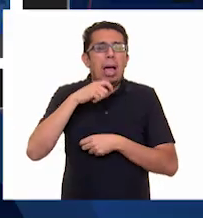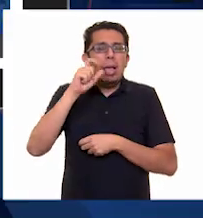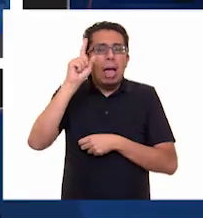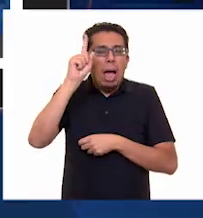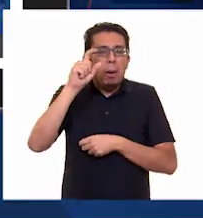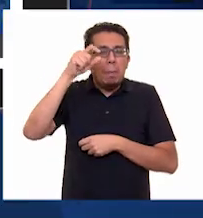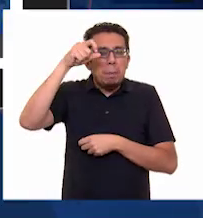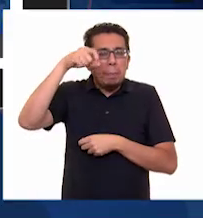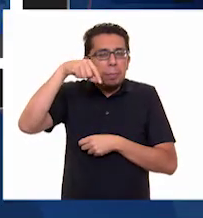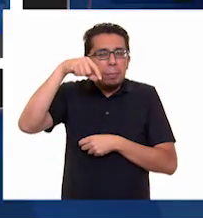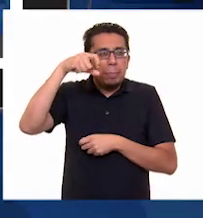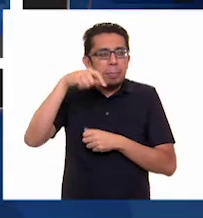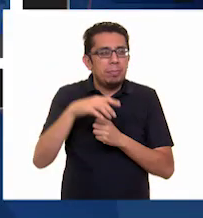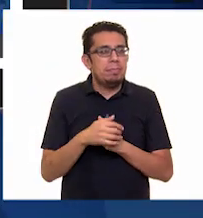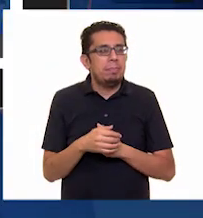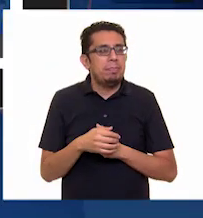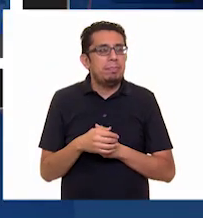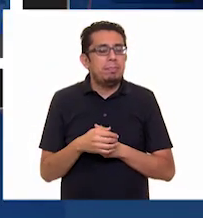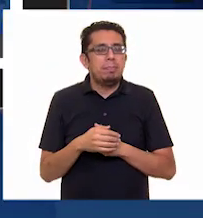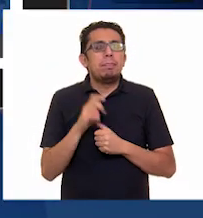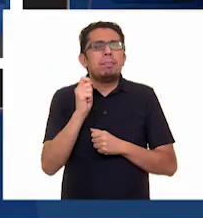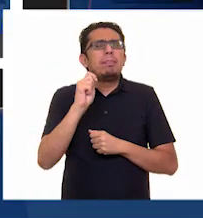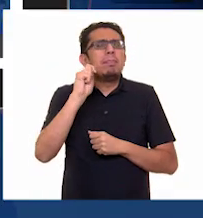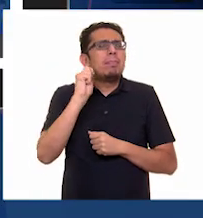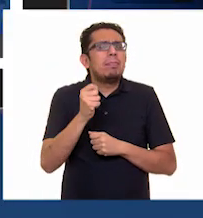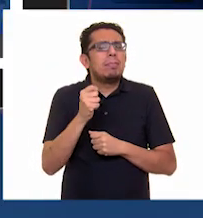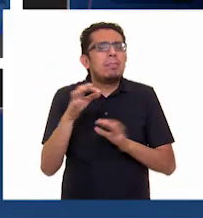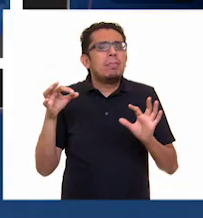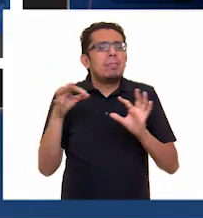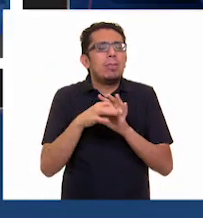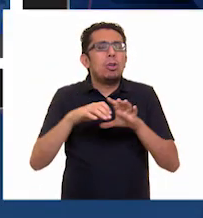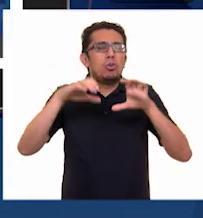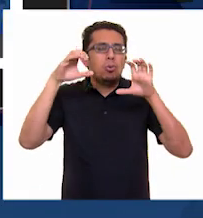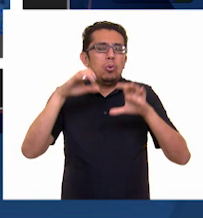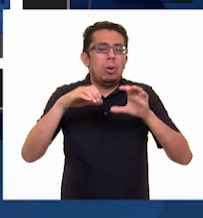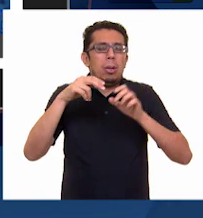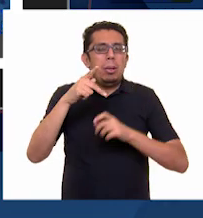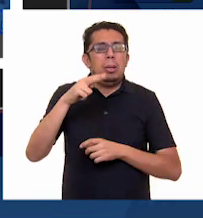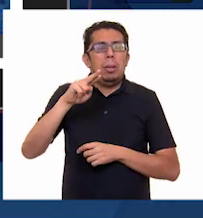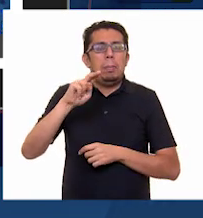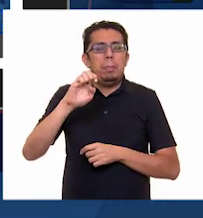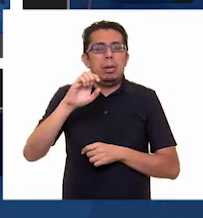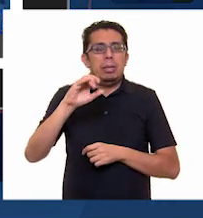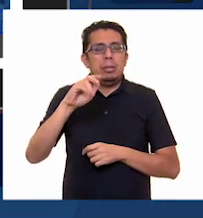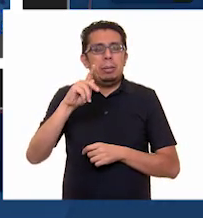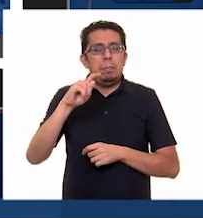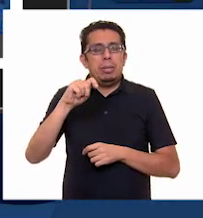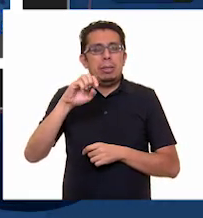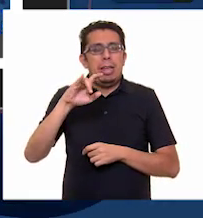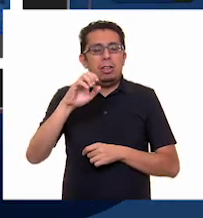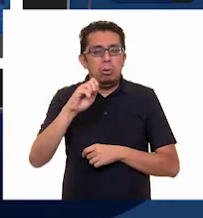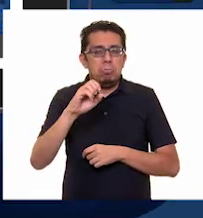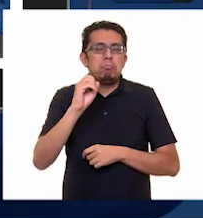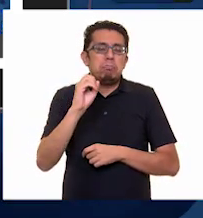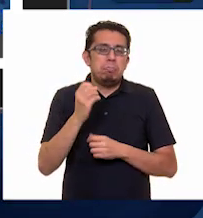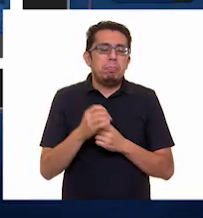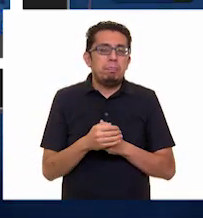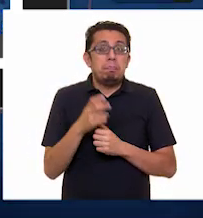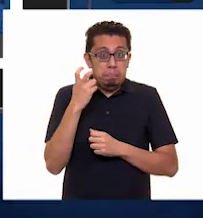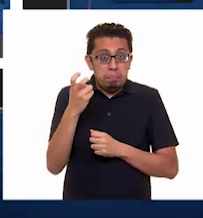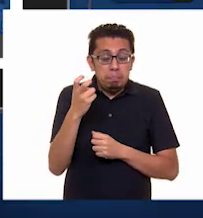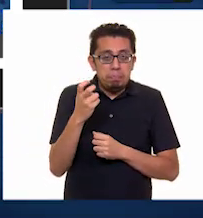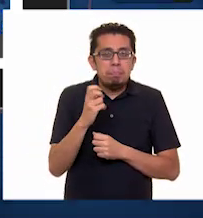presenta la precipitación. Esto se refiere a las lluvias o tormentas, ¿no es así? Así es.